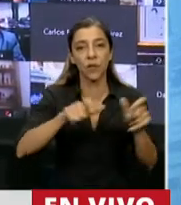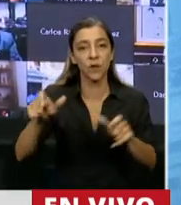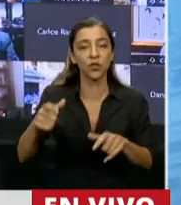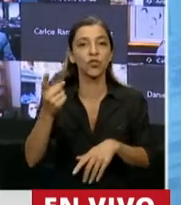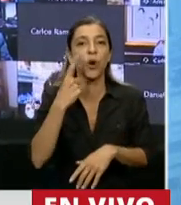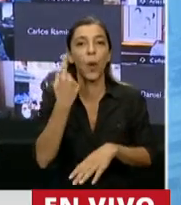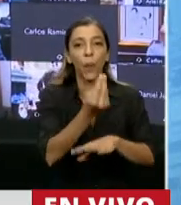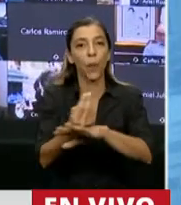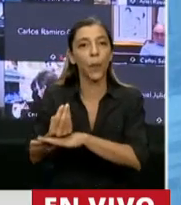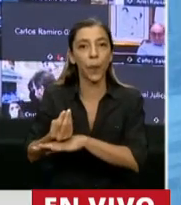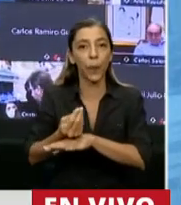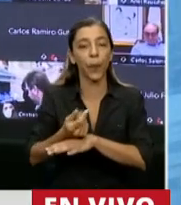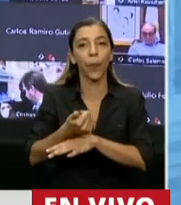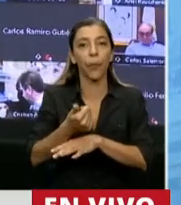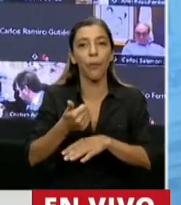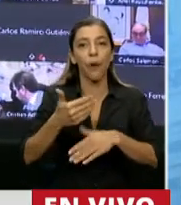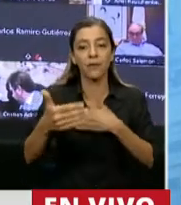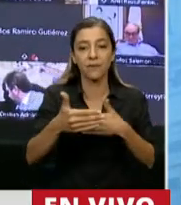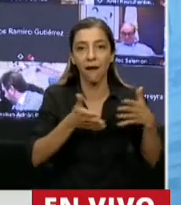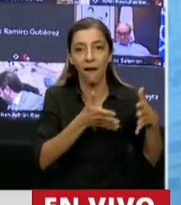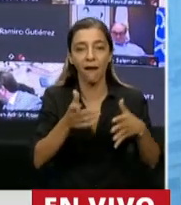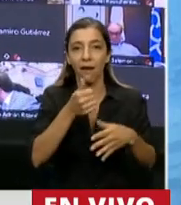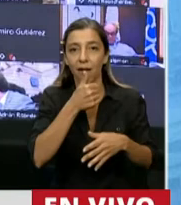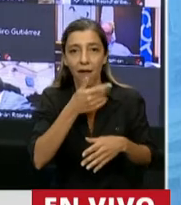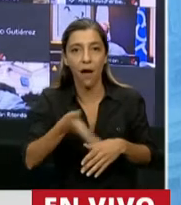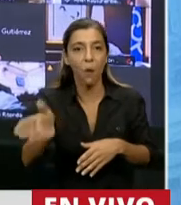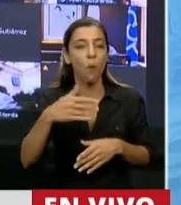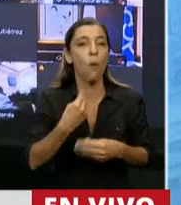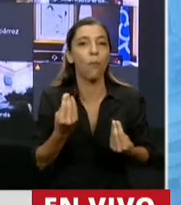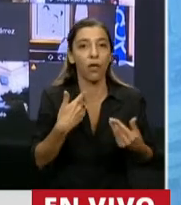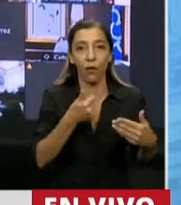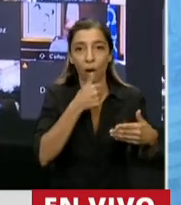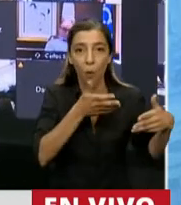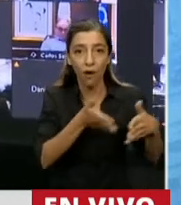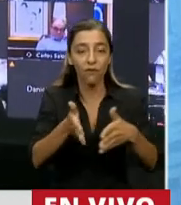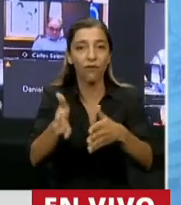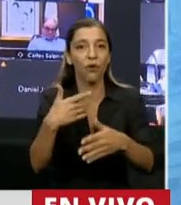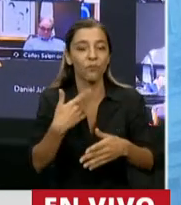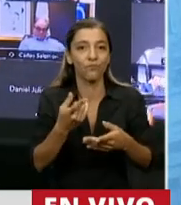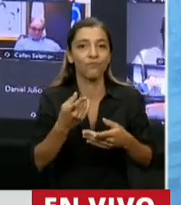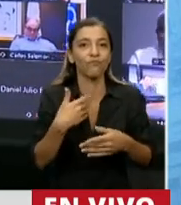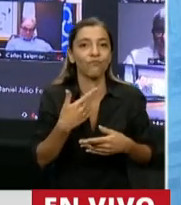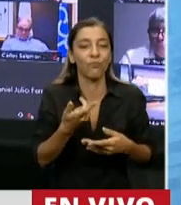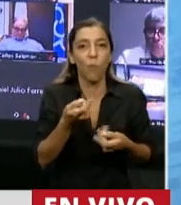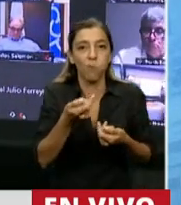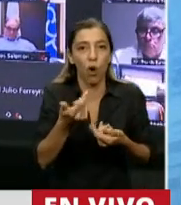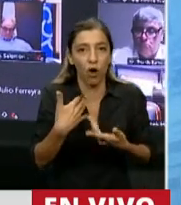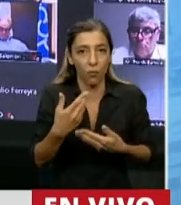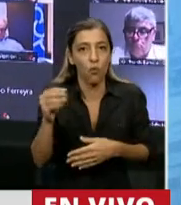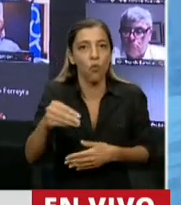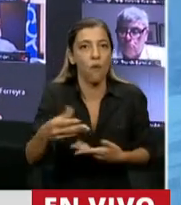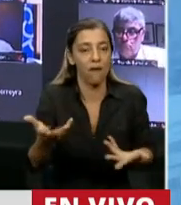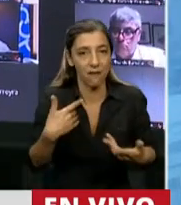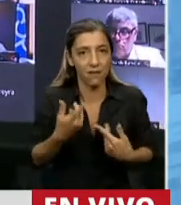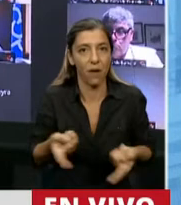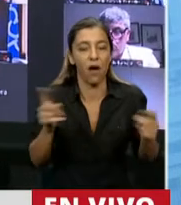fluviales donde consumimos más agua que la capacidad que tienen estos cursos de recuperarse. Digo, son algunos de los tantos datos.